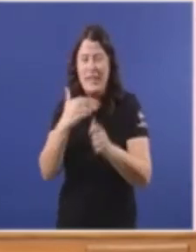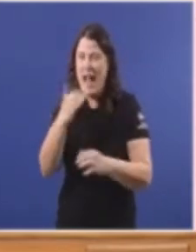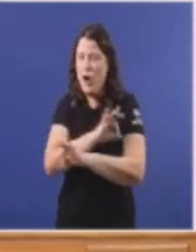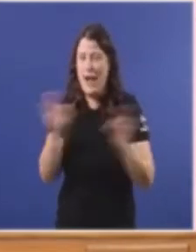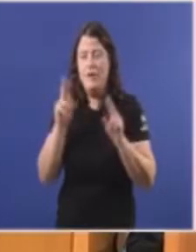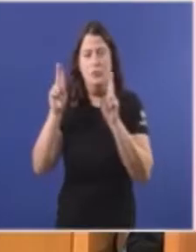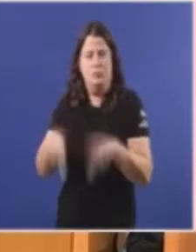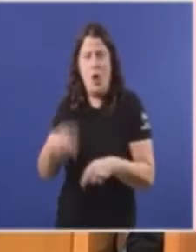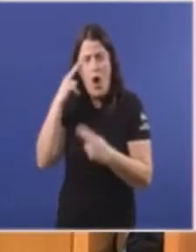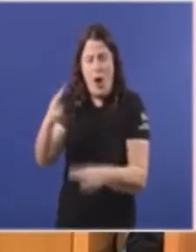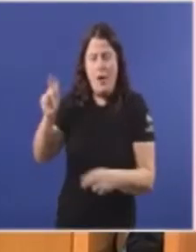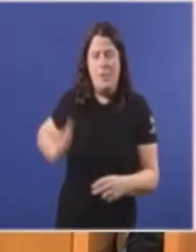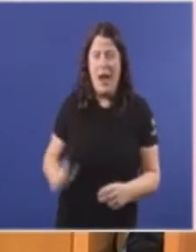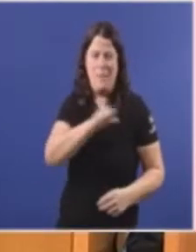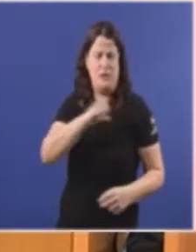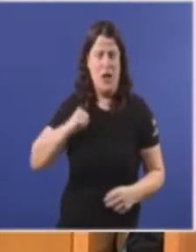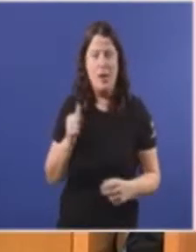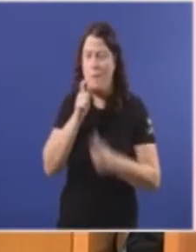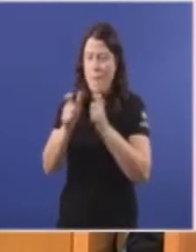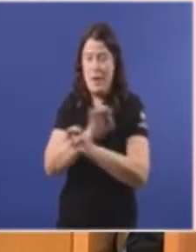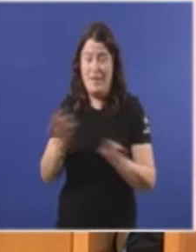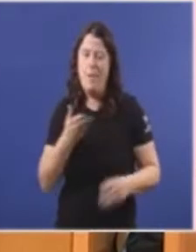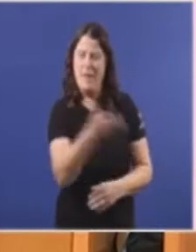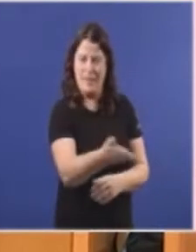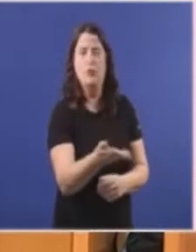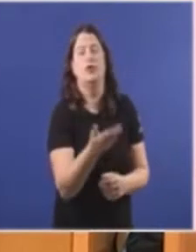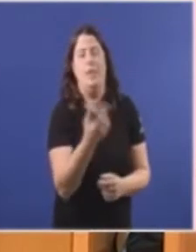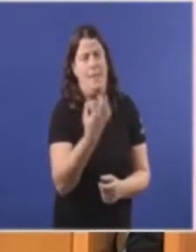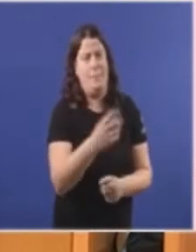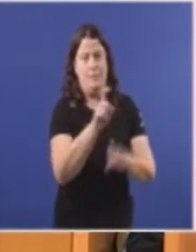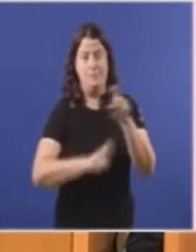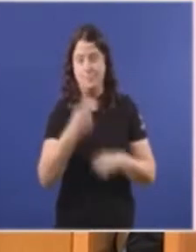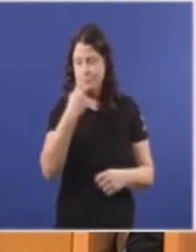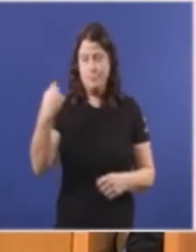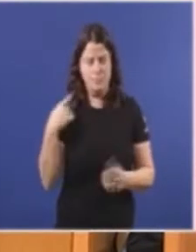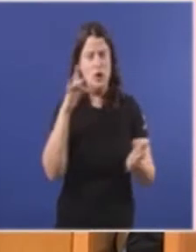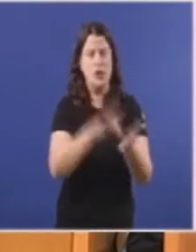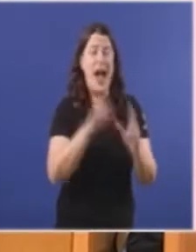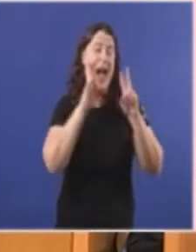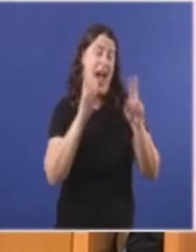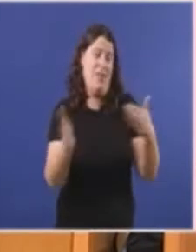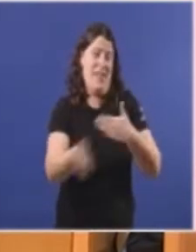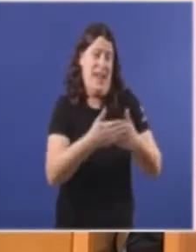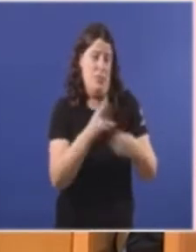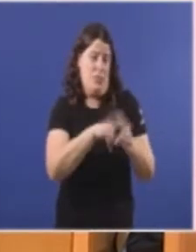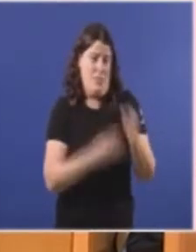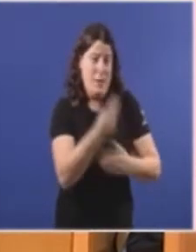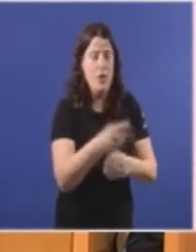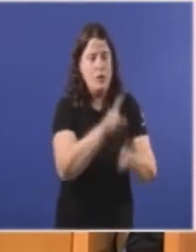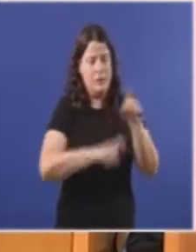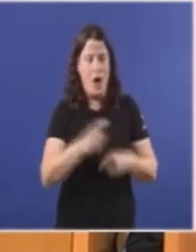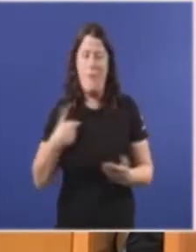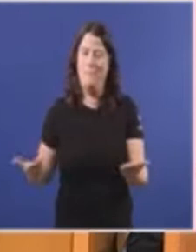Profesional e personal E pedimos que recue Hai un ano, señor Feijó De un marcha atrás Coparidoiro de Berín Pedimos que